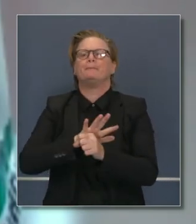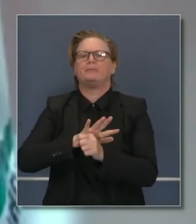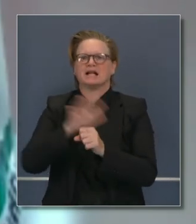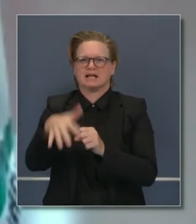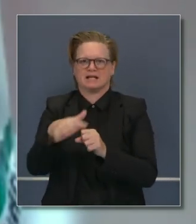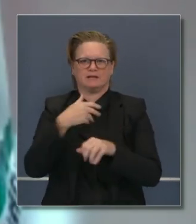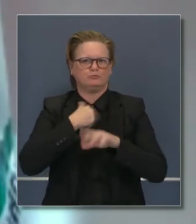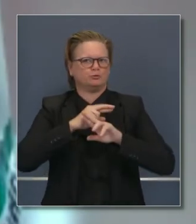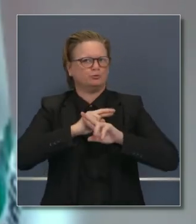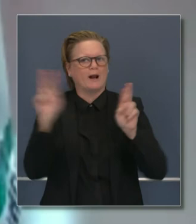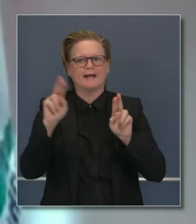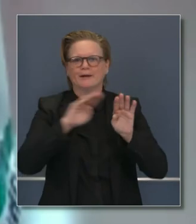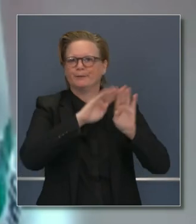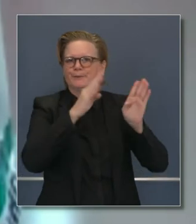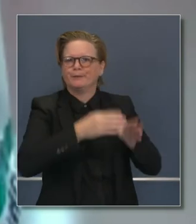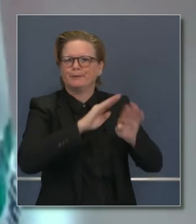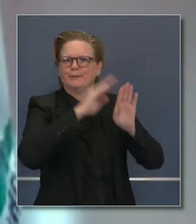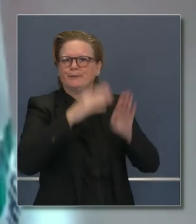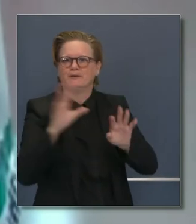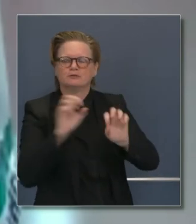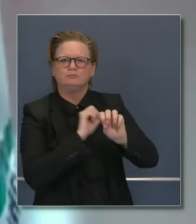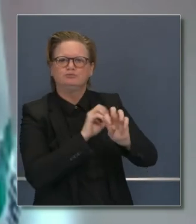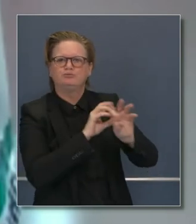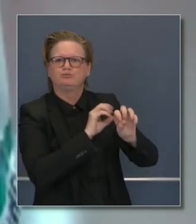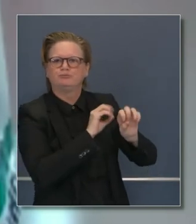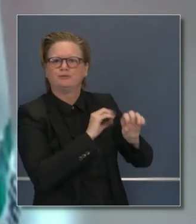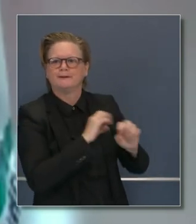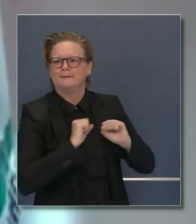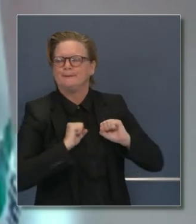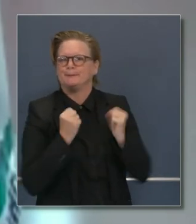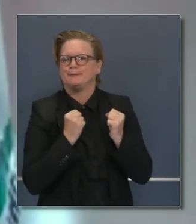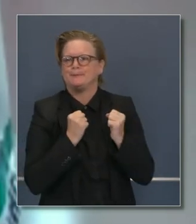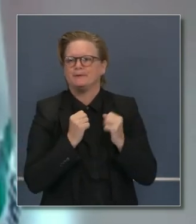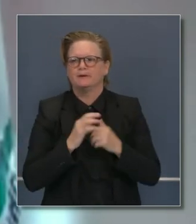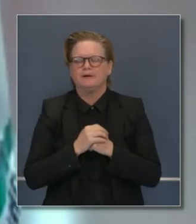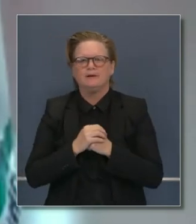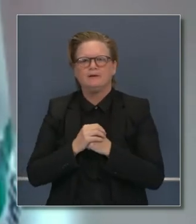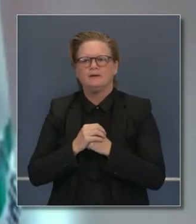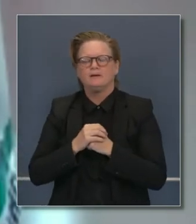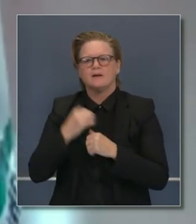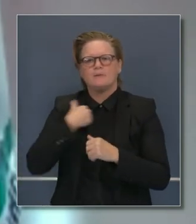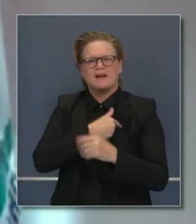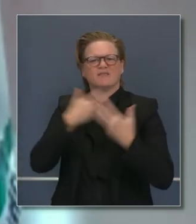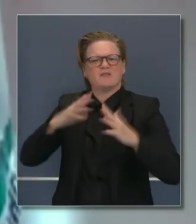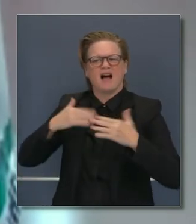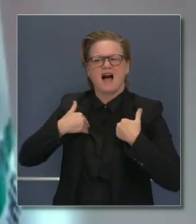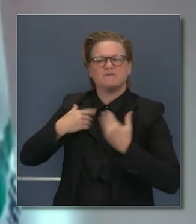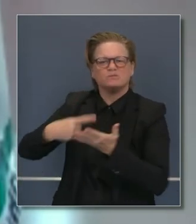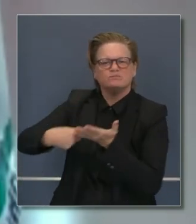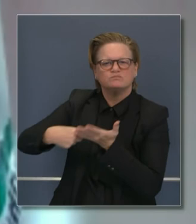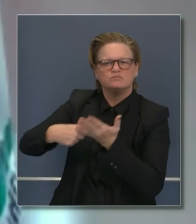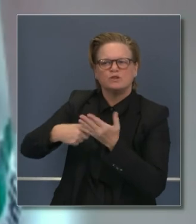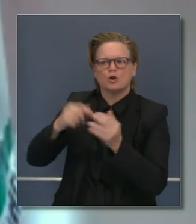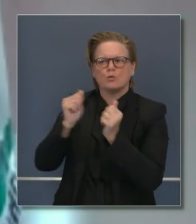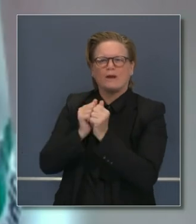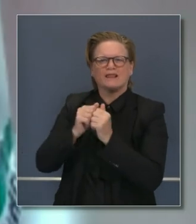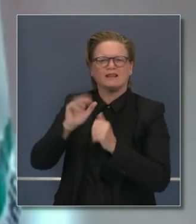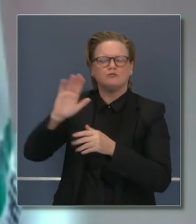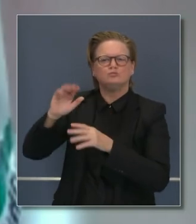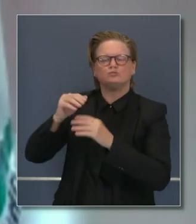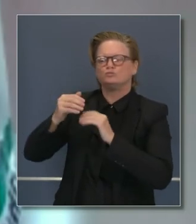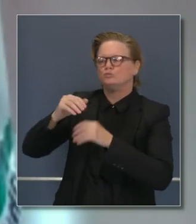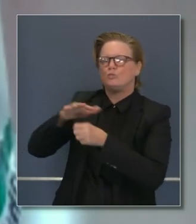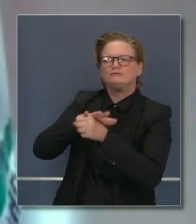que tenemos la capacidad para guardar esto, albergarlos. Esa parte de la conversación que tenemos con estos socios regionales del